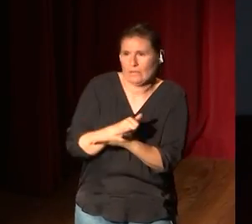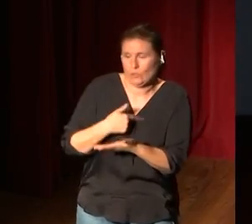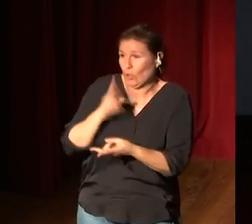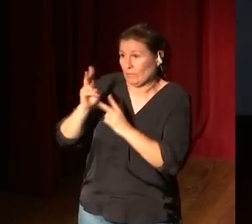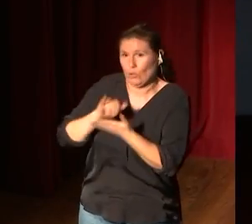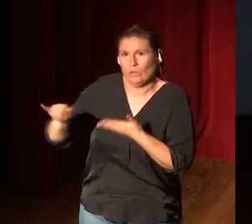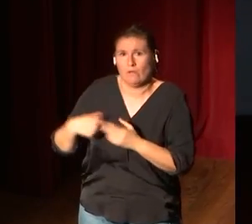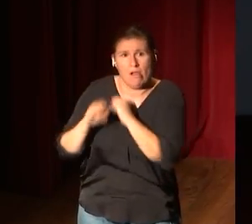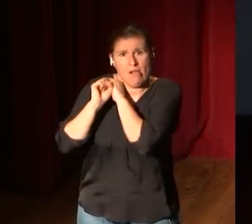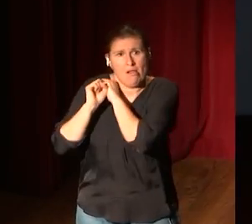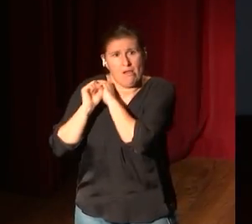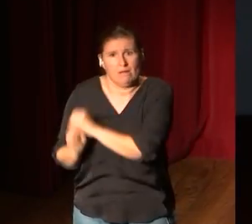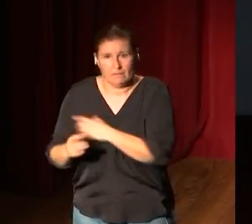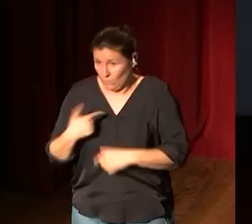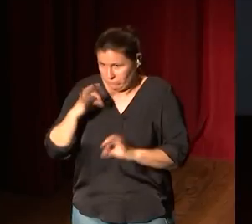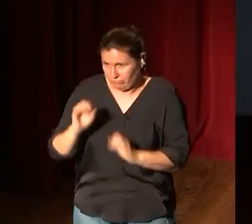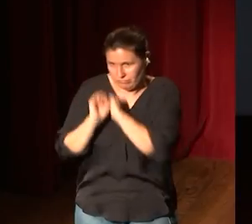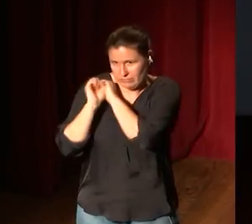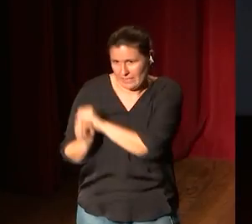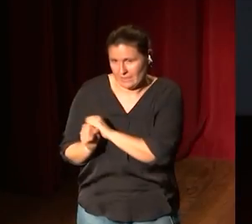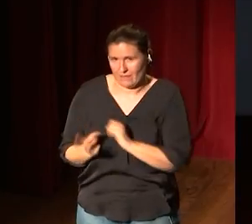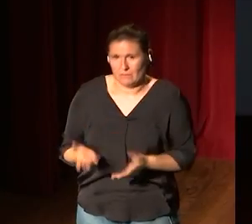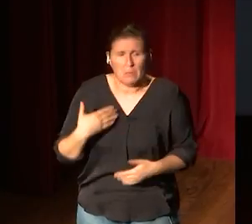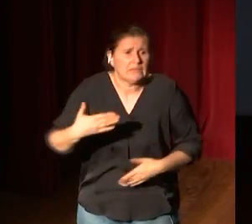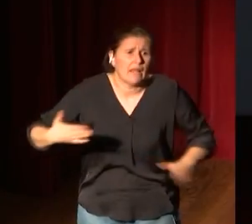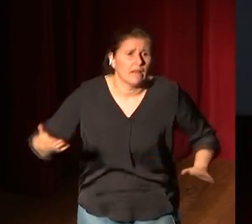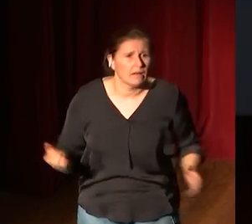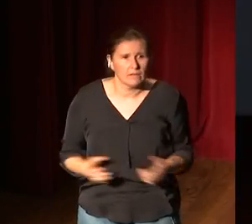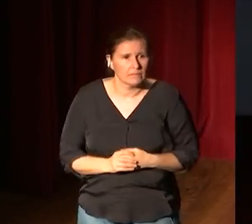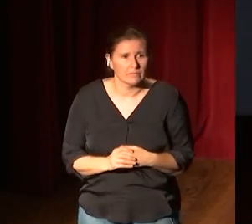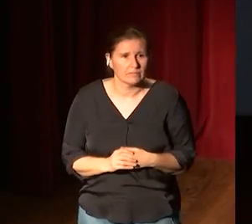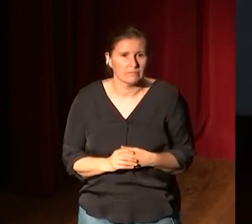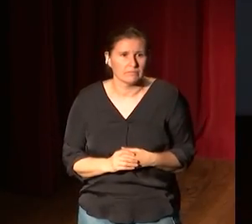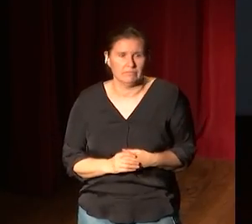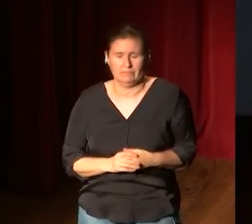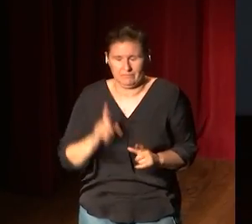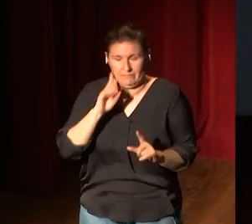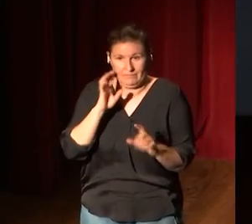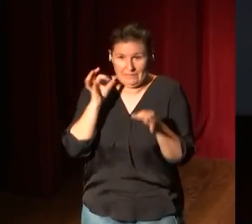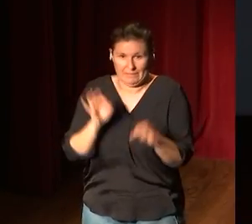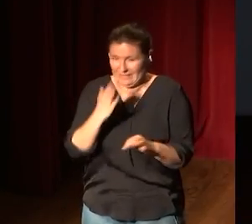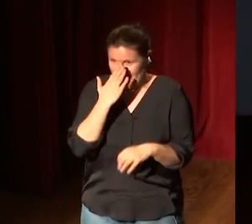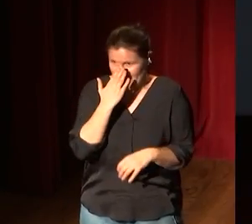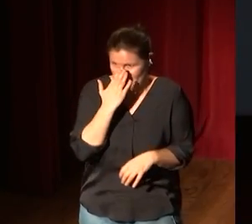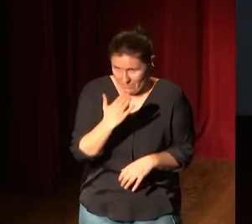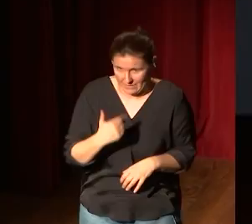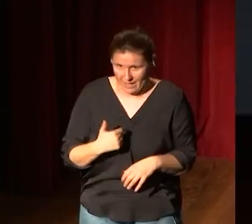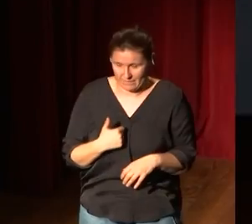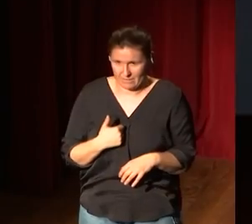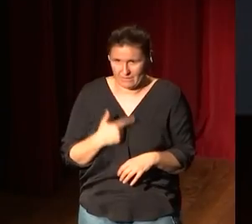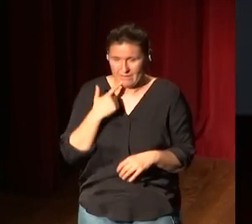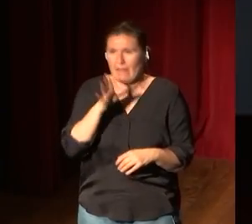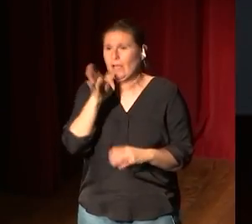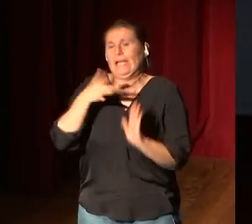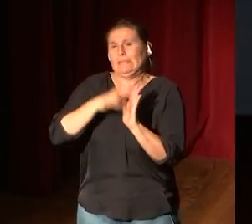yo es que como estoy enganchado, yo es que estoy enganchado, no pasa nada, o sea, realmente, o sea, de verdad que el argumento de meter